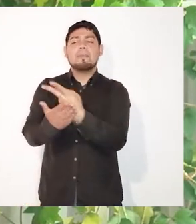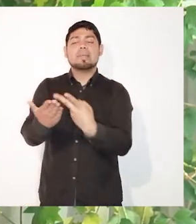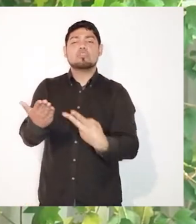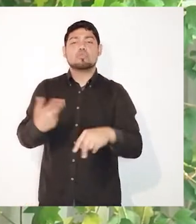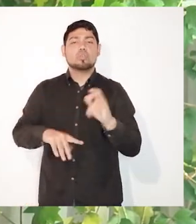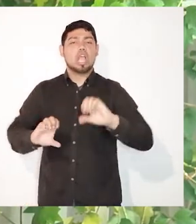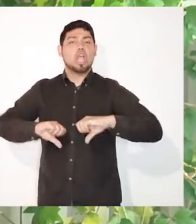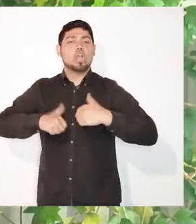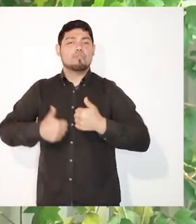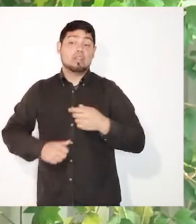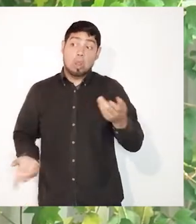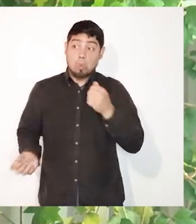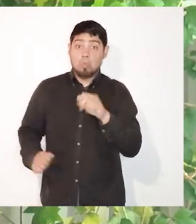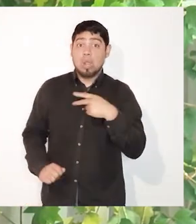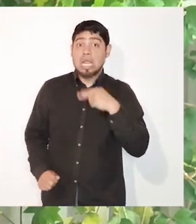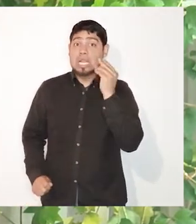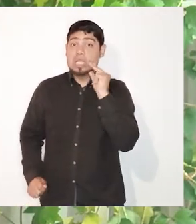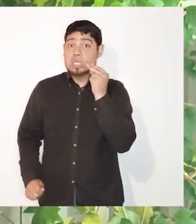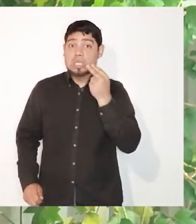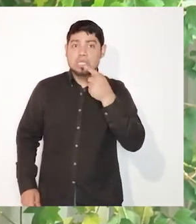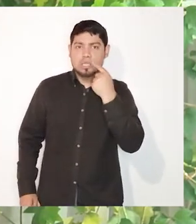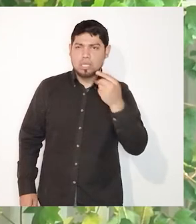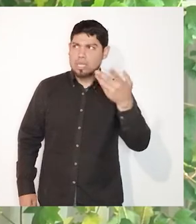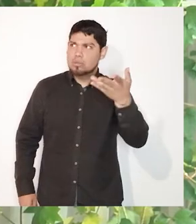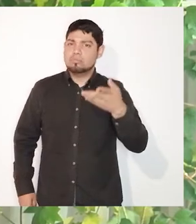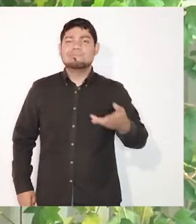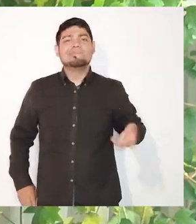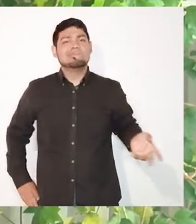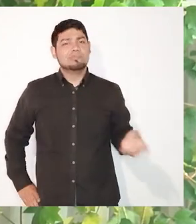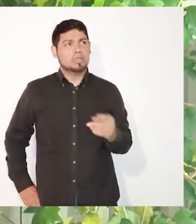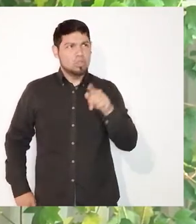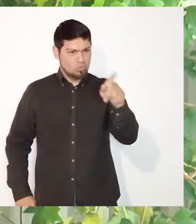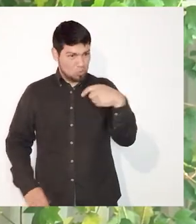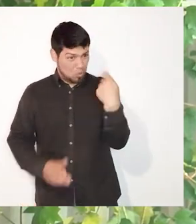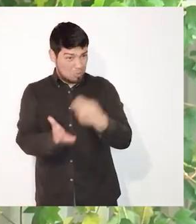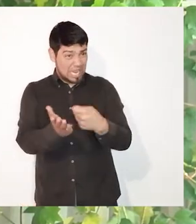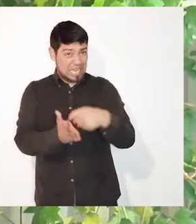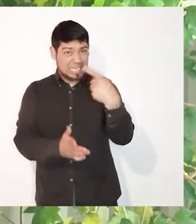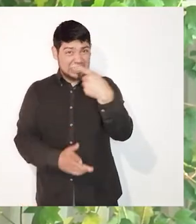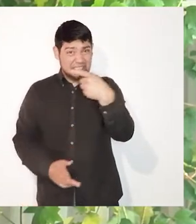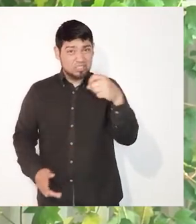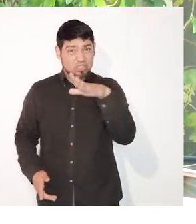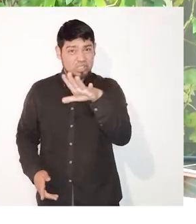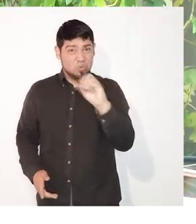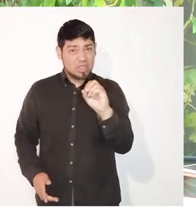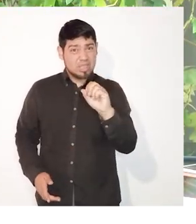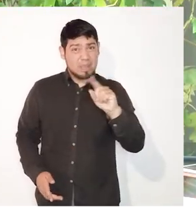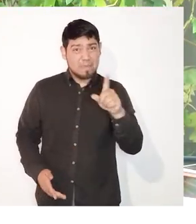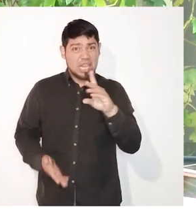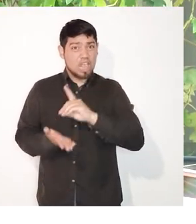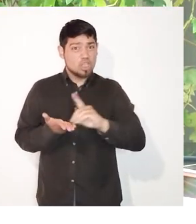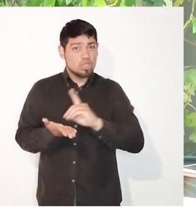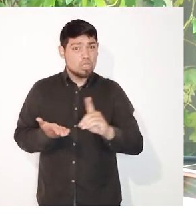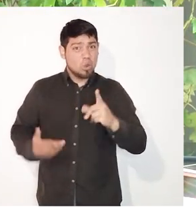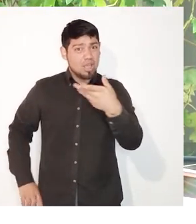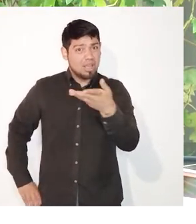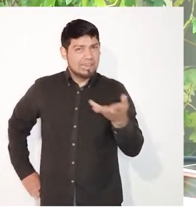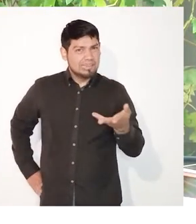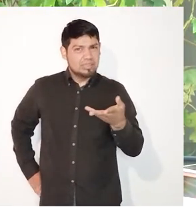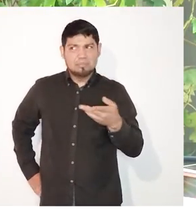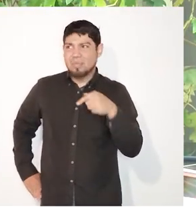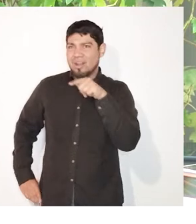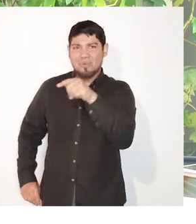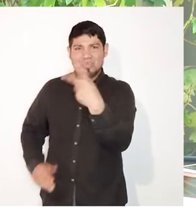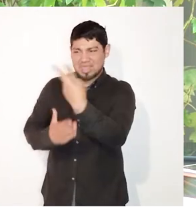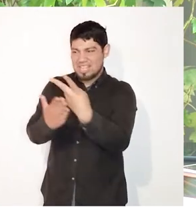filántropo, y lo único que quiere es a los pintores jóvenes, que bien podrían ser sus nietos. No lo puedo creer que hayan pagado 150